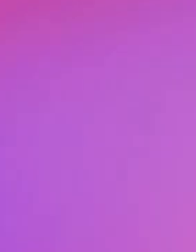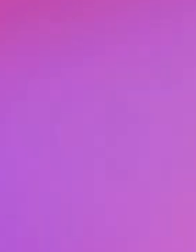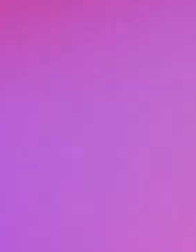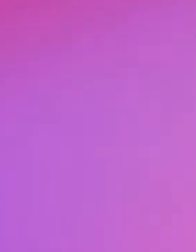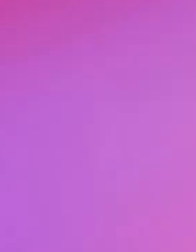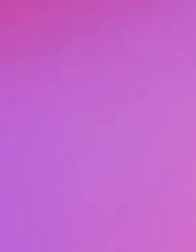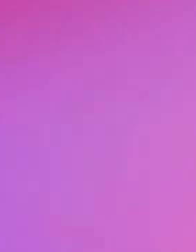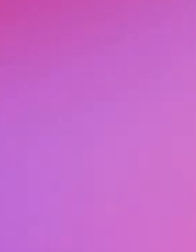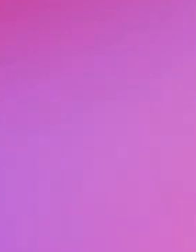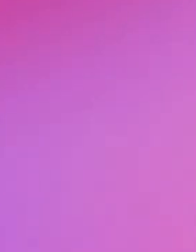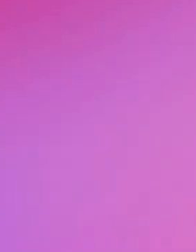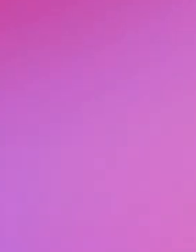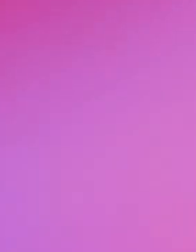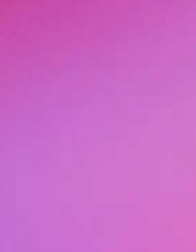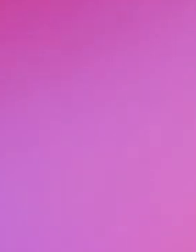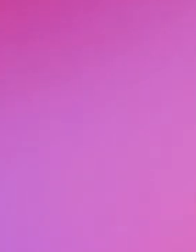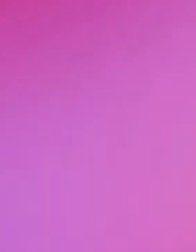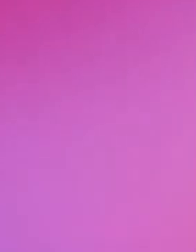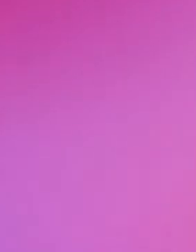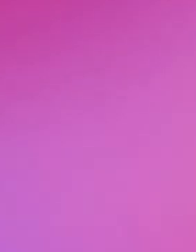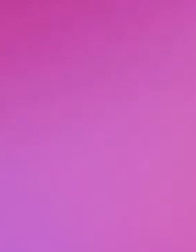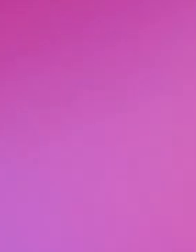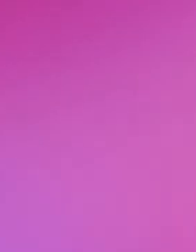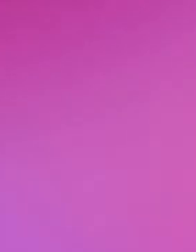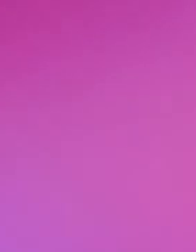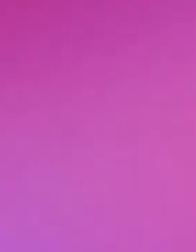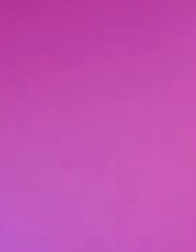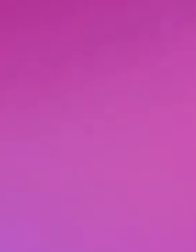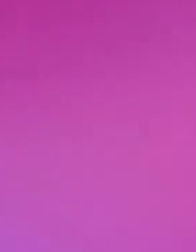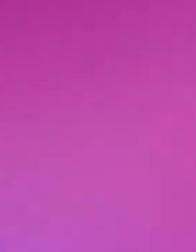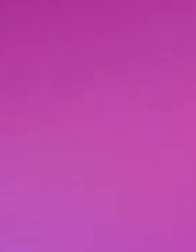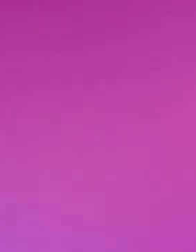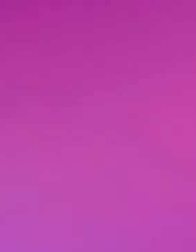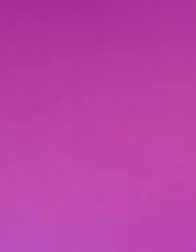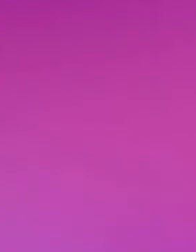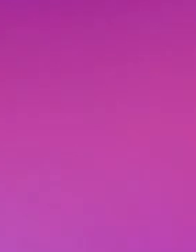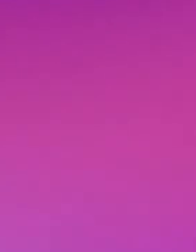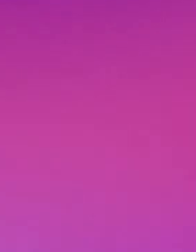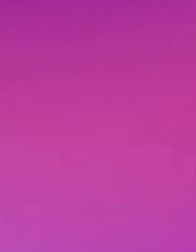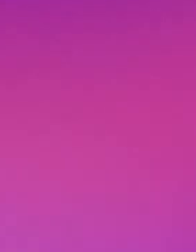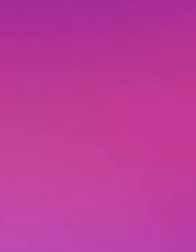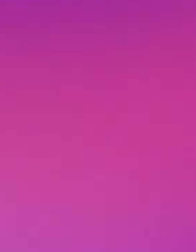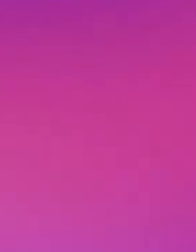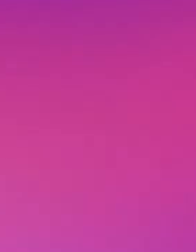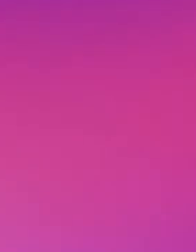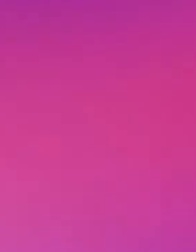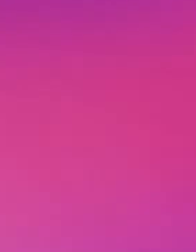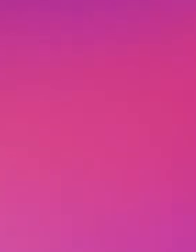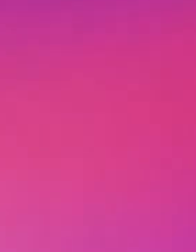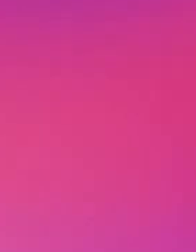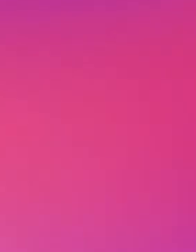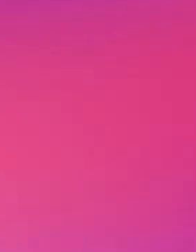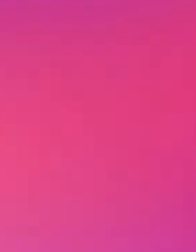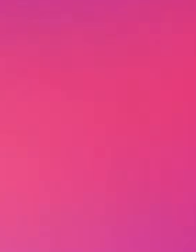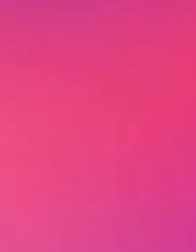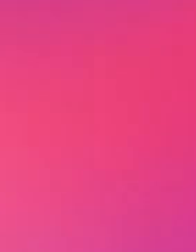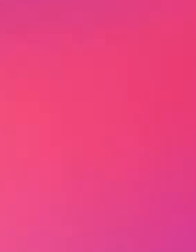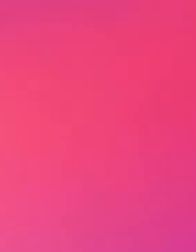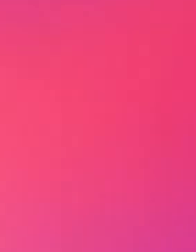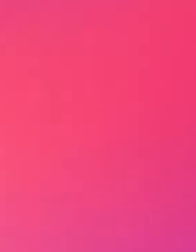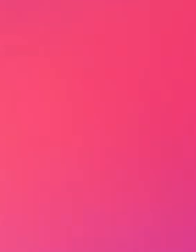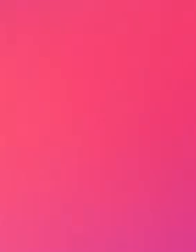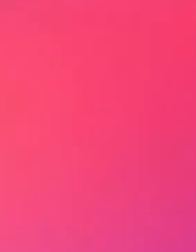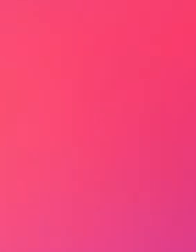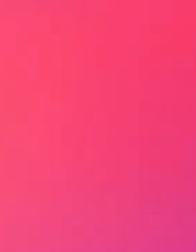requieres consultar los libros de texto en versión digital, recuerda que los puedes encontrar en la página conalitec.cep